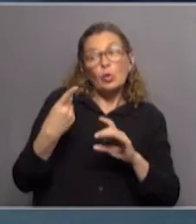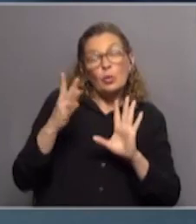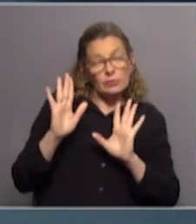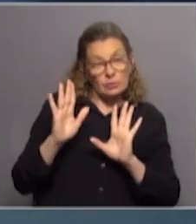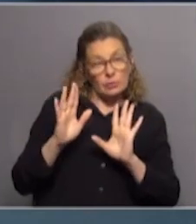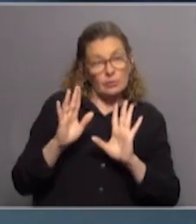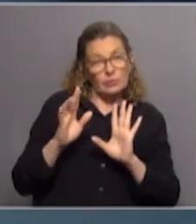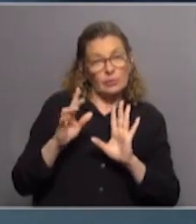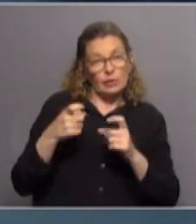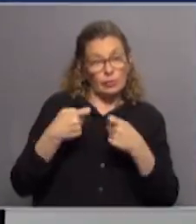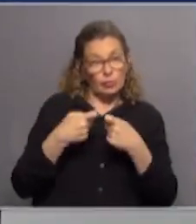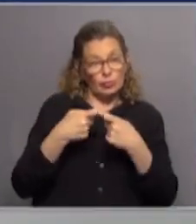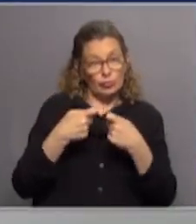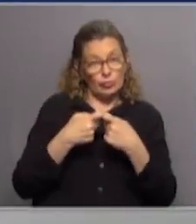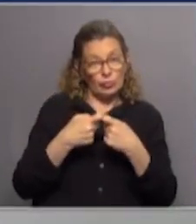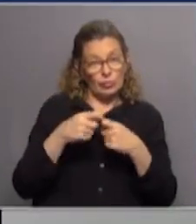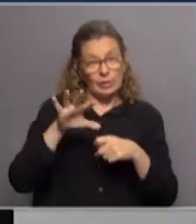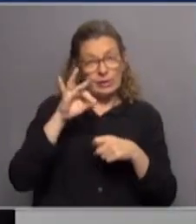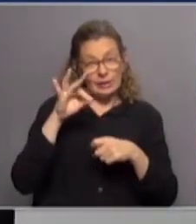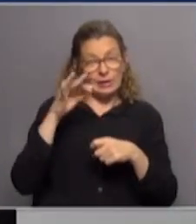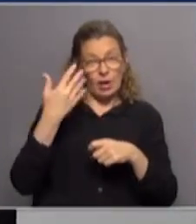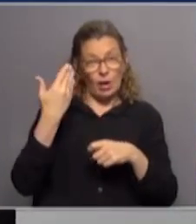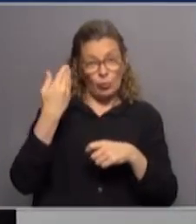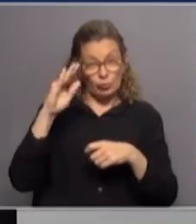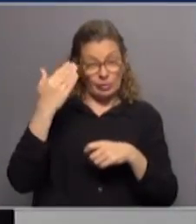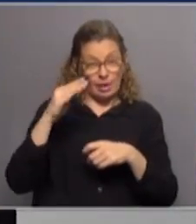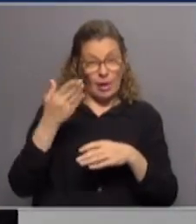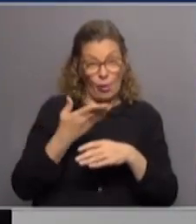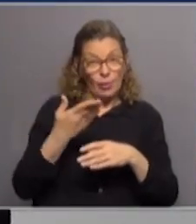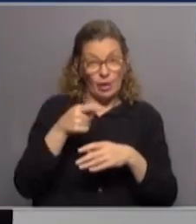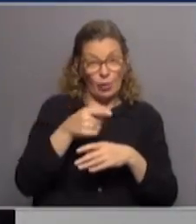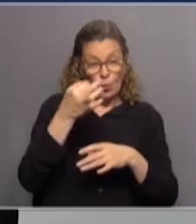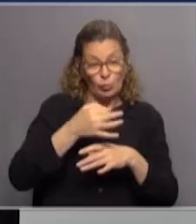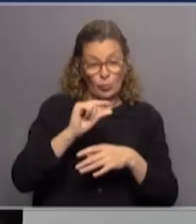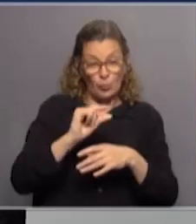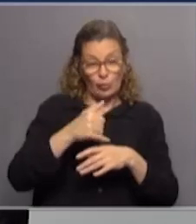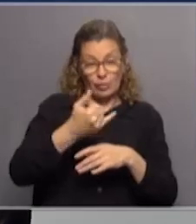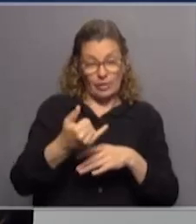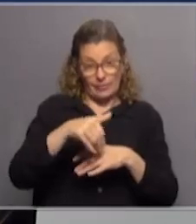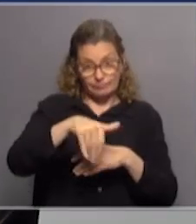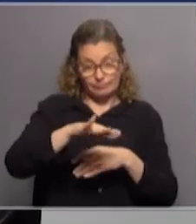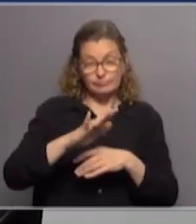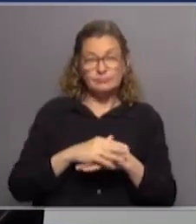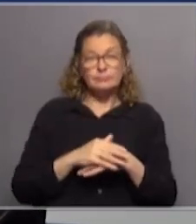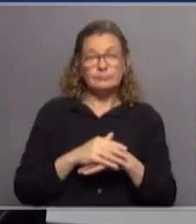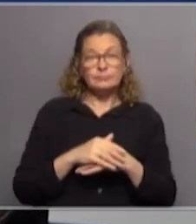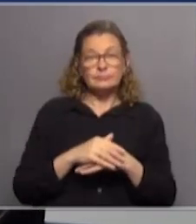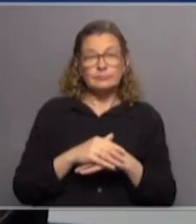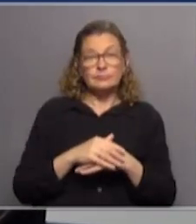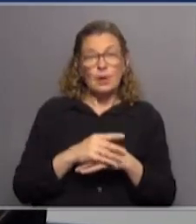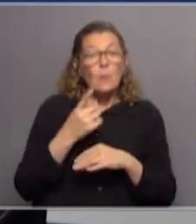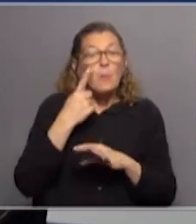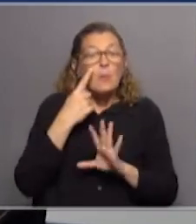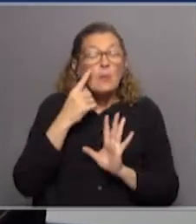que es la de que sus socios son los que eligen las autoridades de hecho iba a haber elección de autoridades ahora muy poquito entonces es